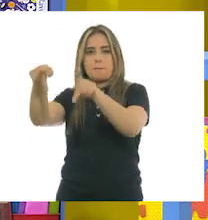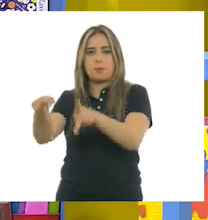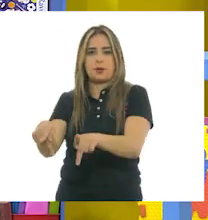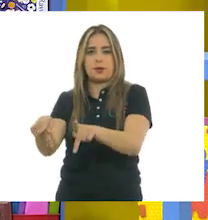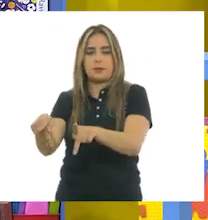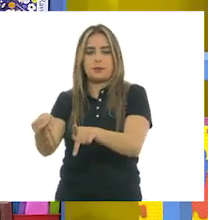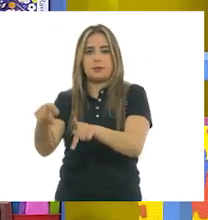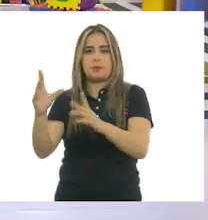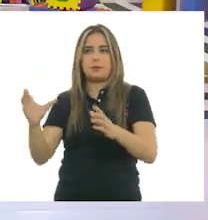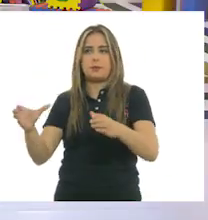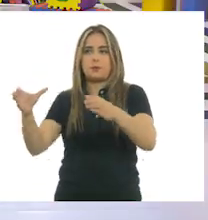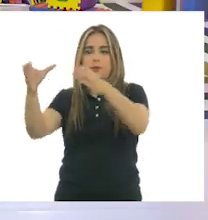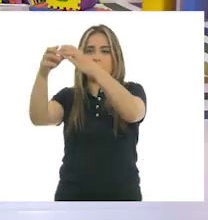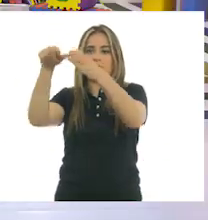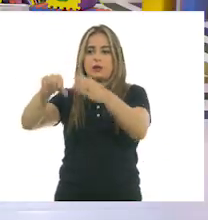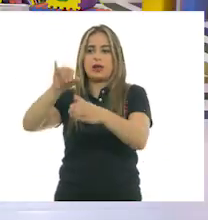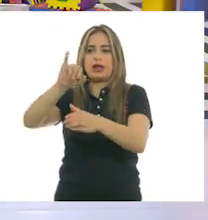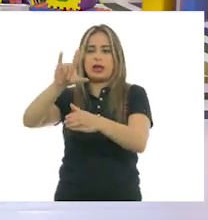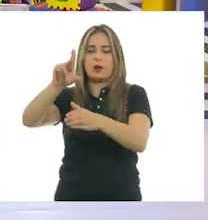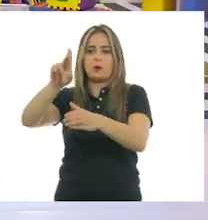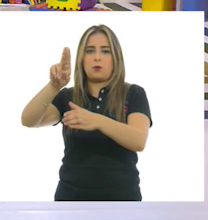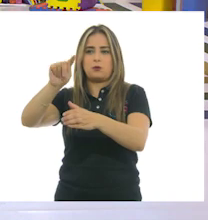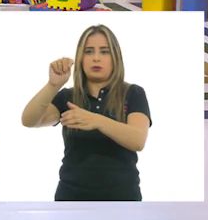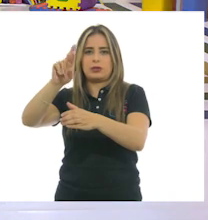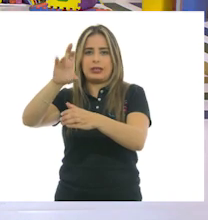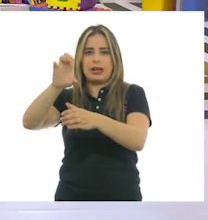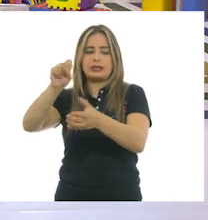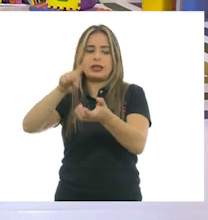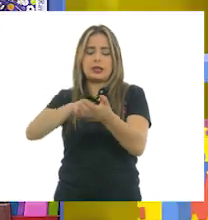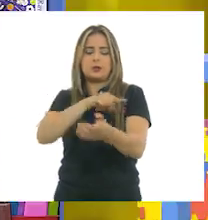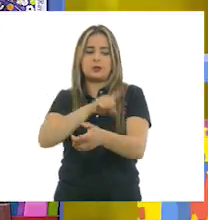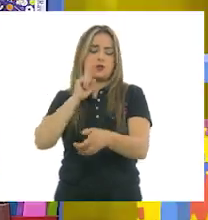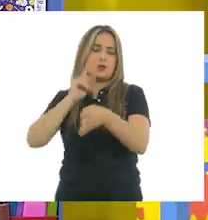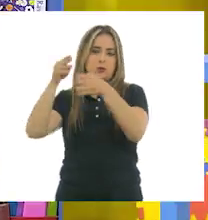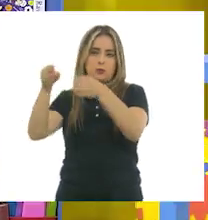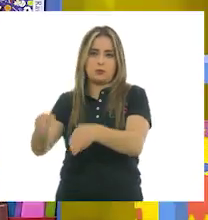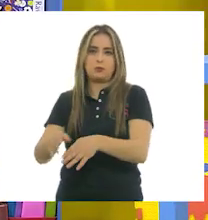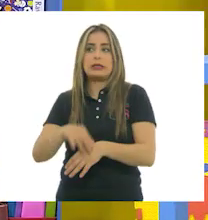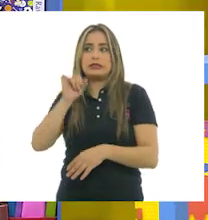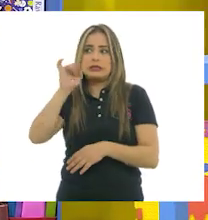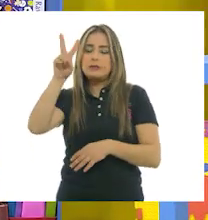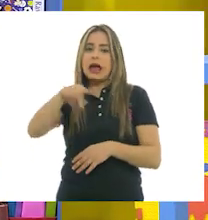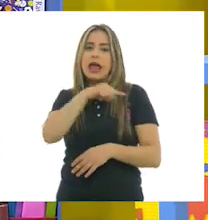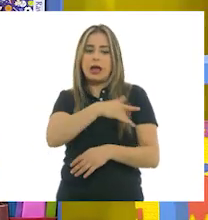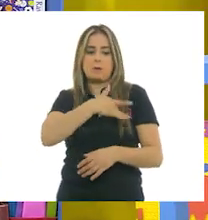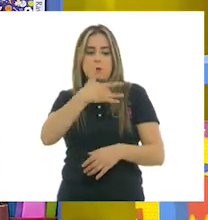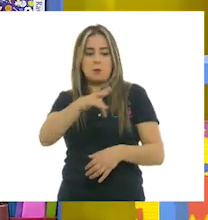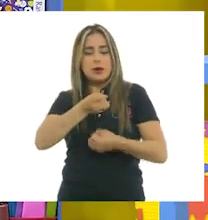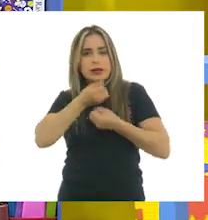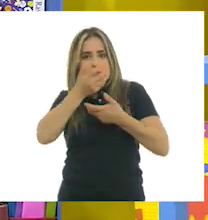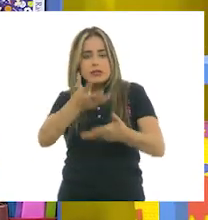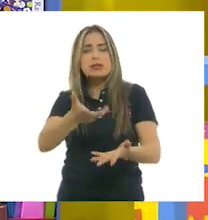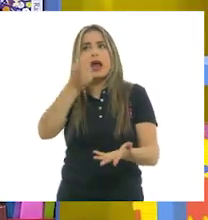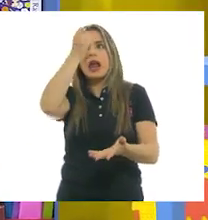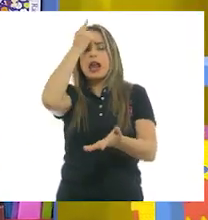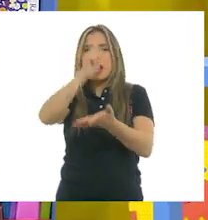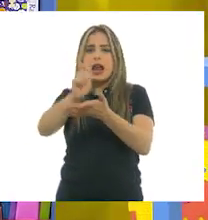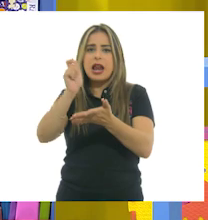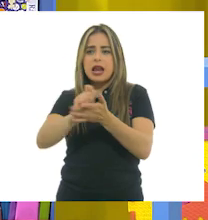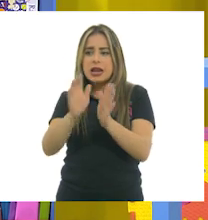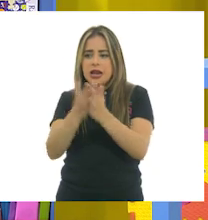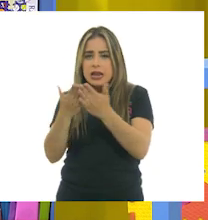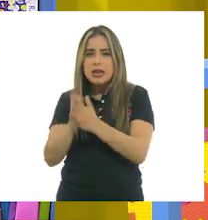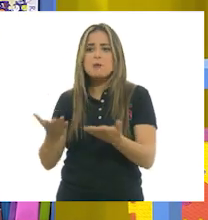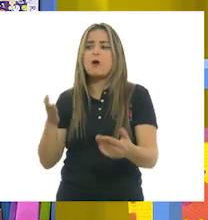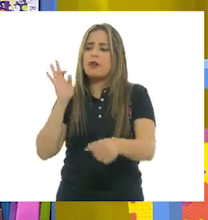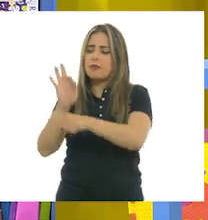ilustres. Así es, Rosario Castellanos fue una gran exponente de la literatura y la poesía en México e hizo mucho también por estos pueblos